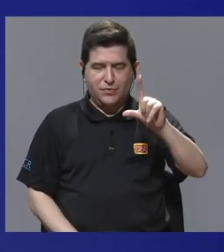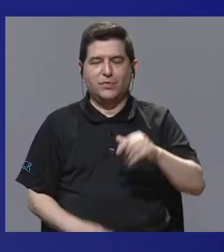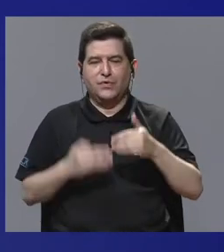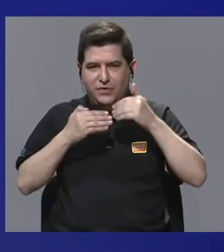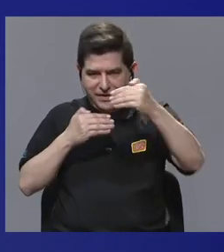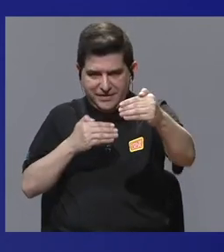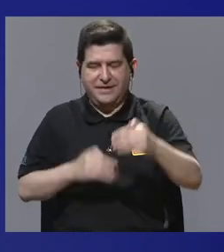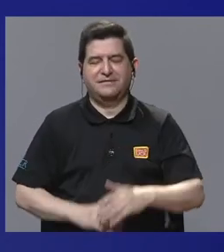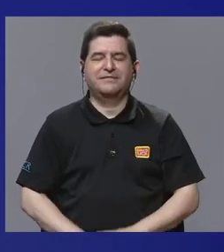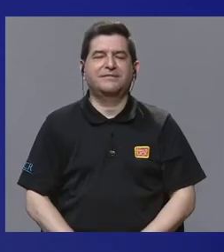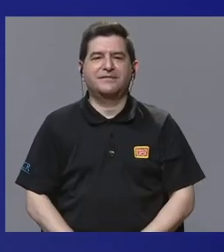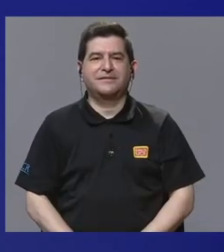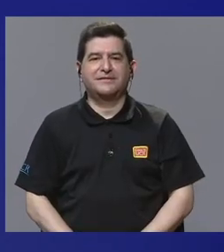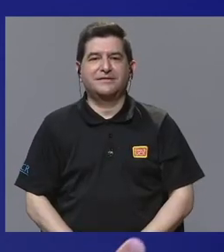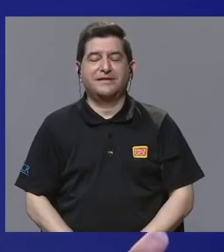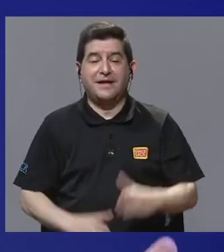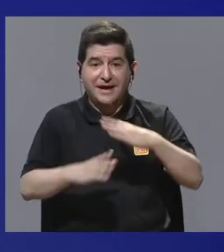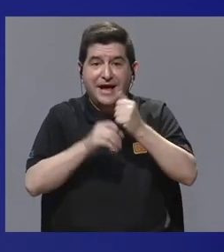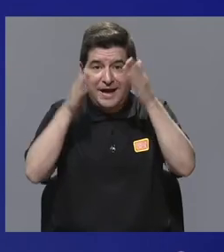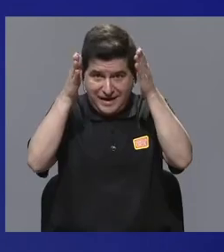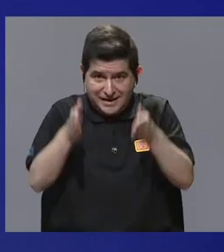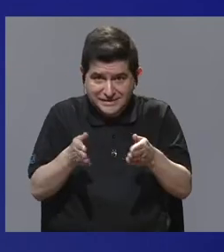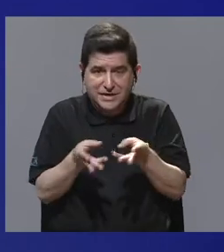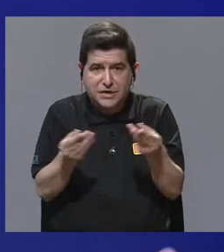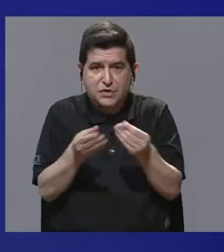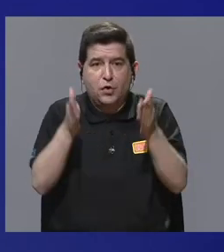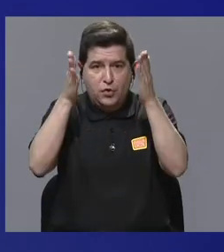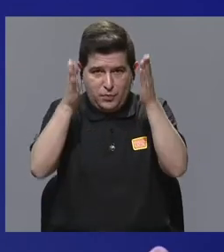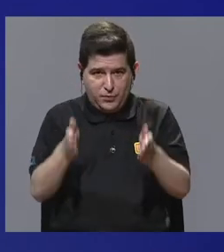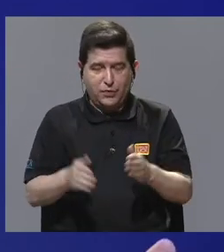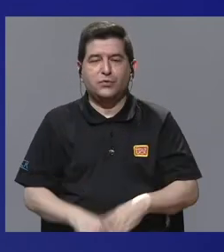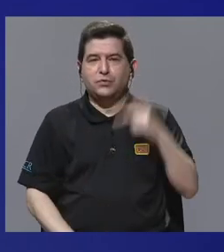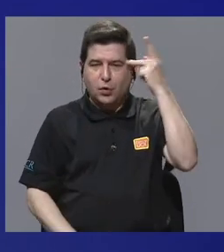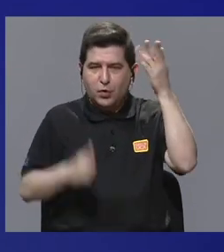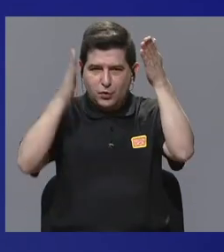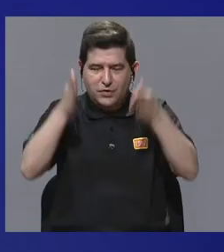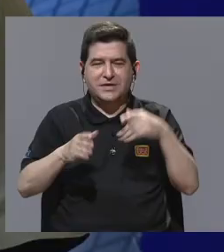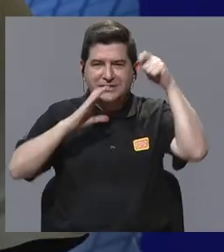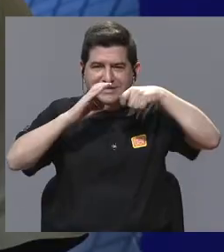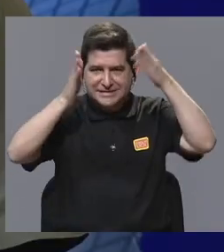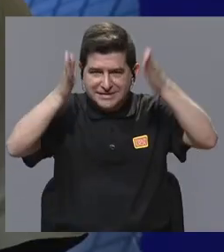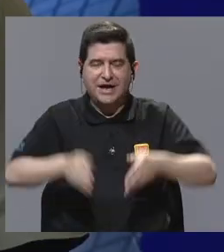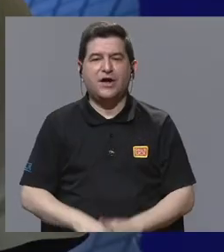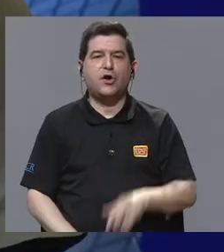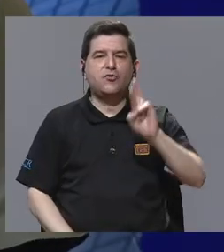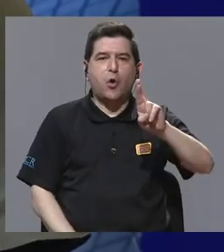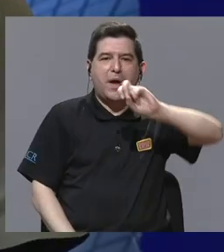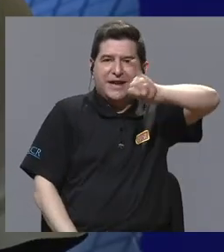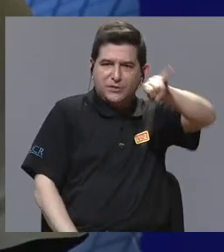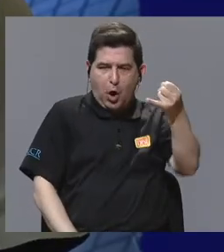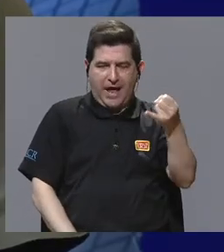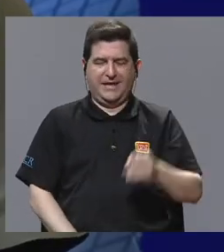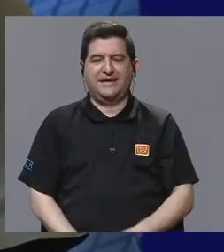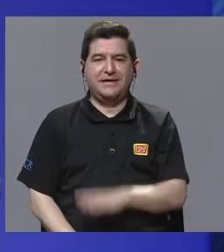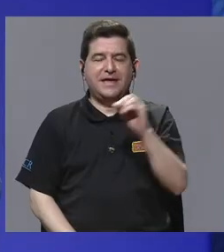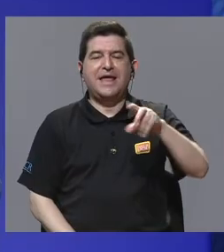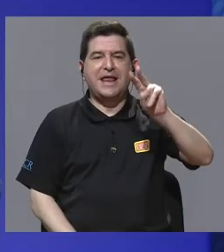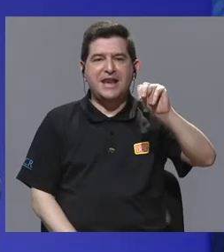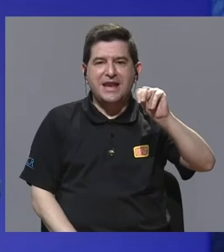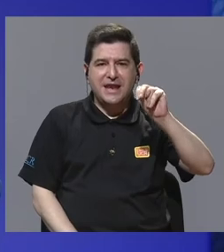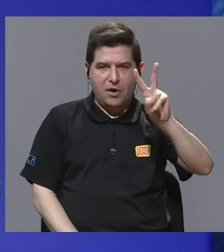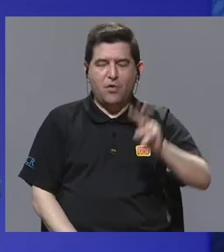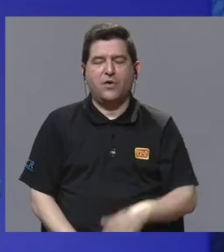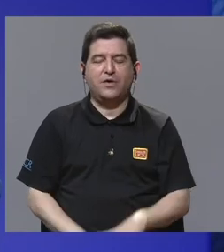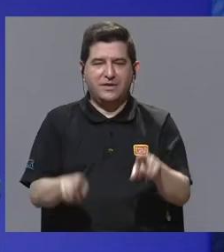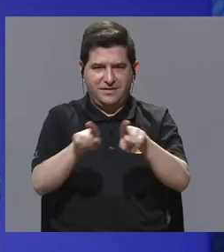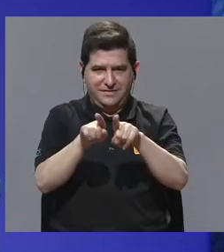acompaña el creador, productor audiovisual, politólogo, cineasta Roberto Jaén y Nicole Villalobos, también productor